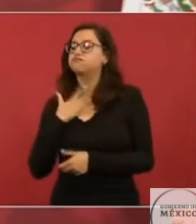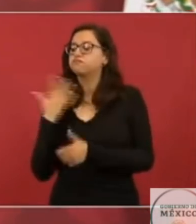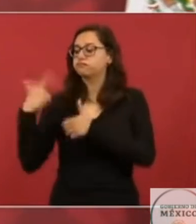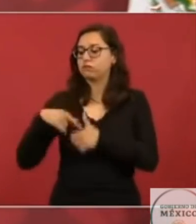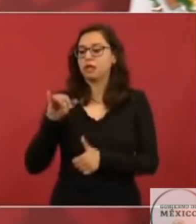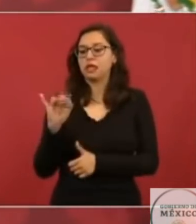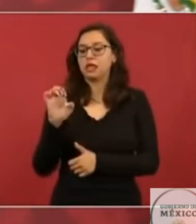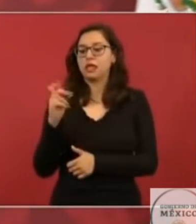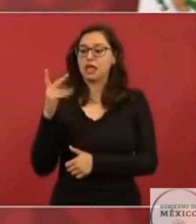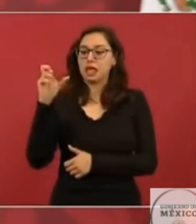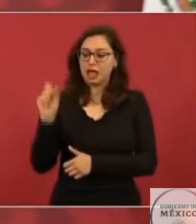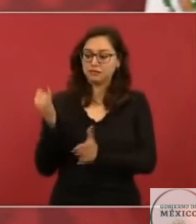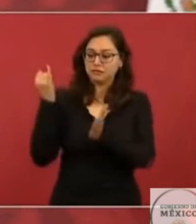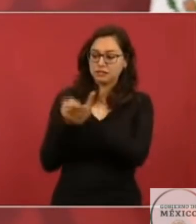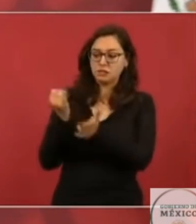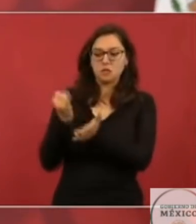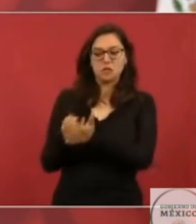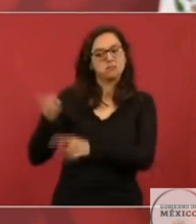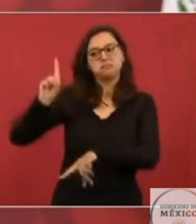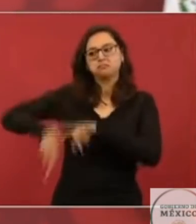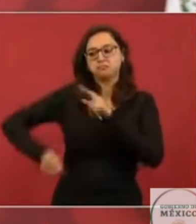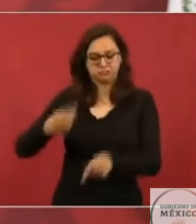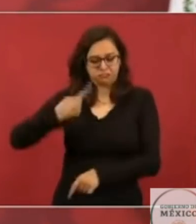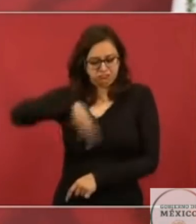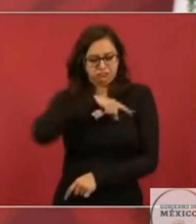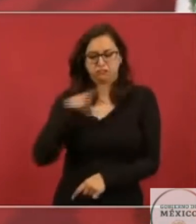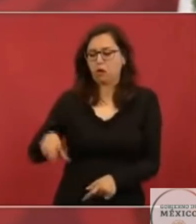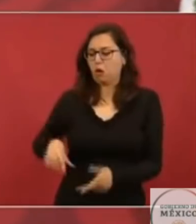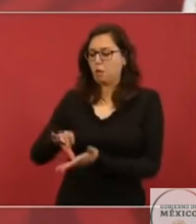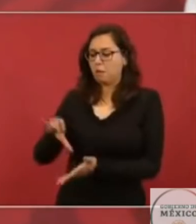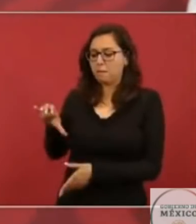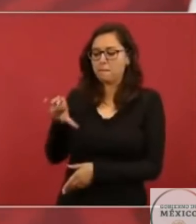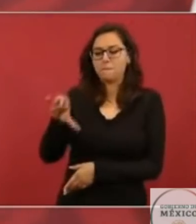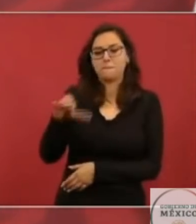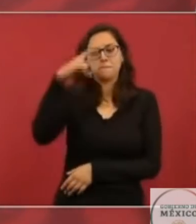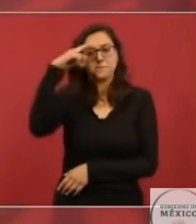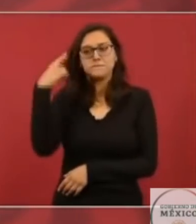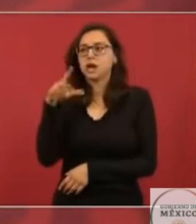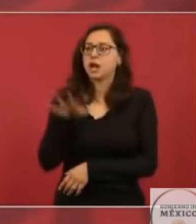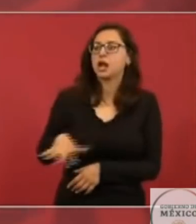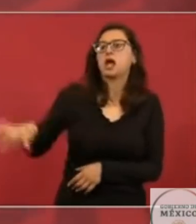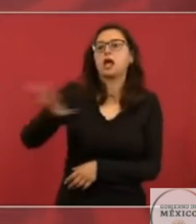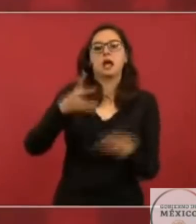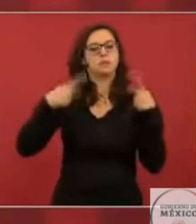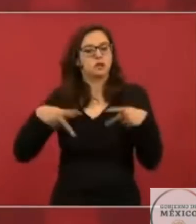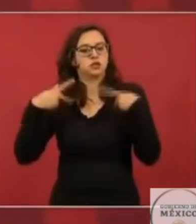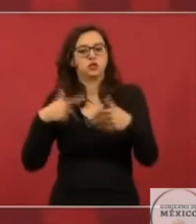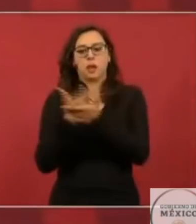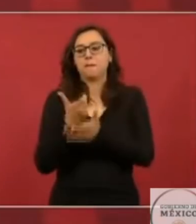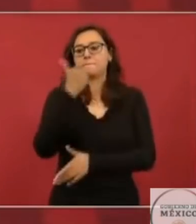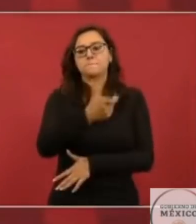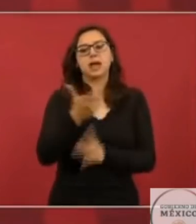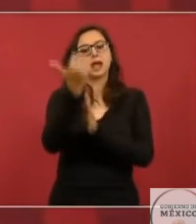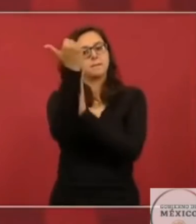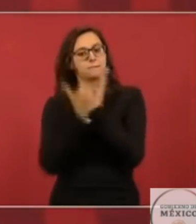no hay ese impuesto y esto va en beneficio del consumidor que está pagando